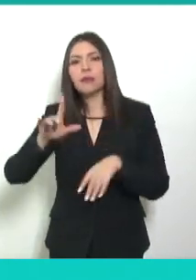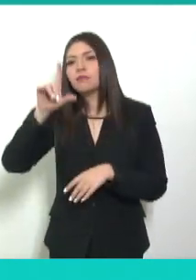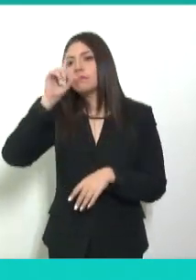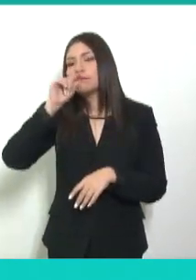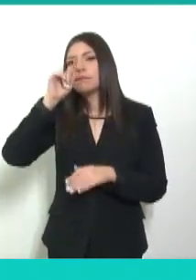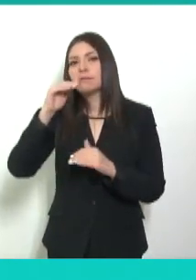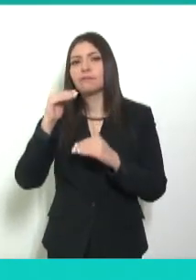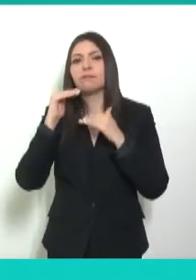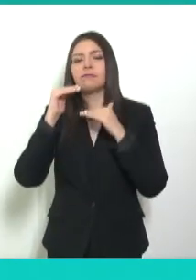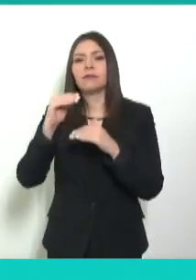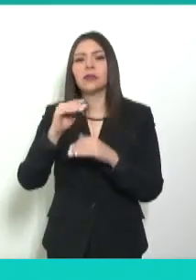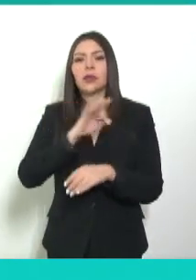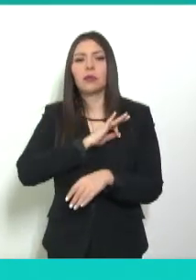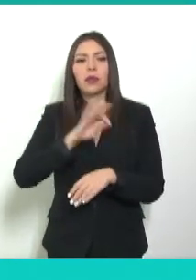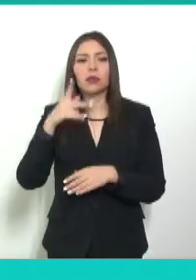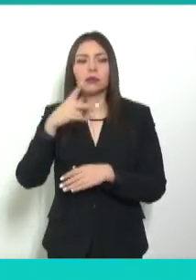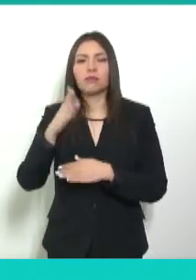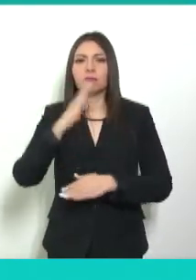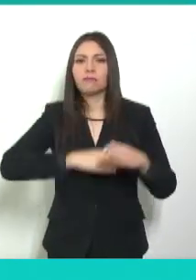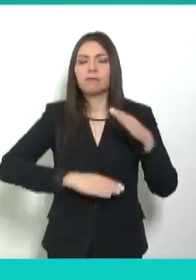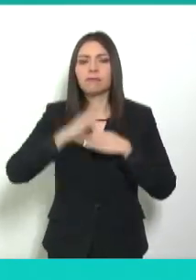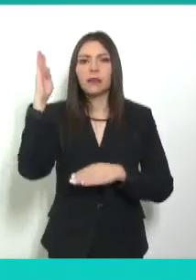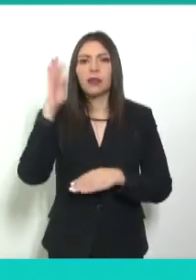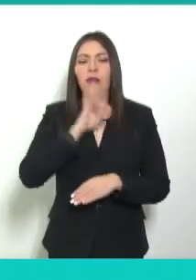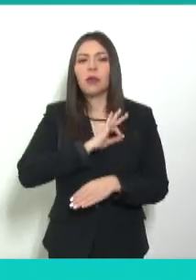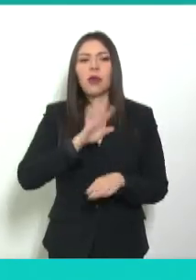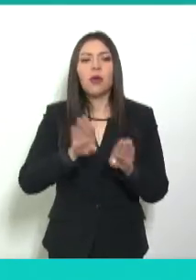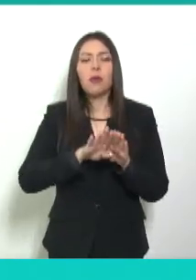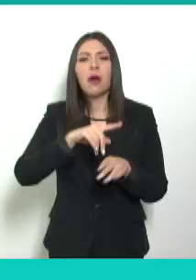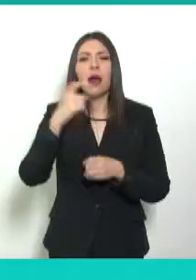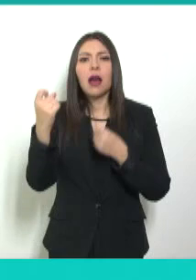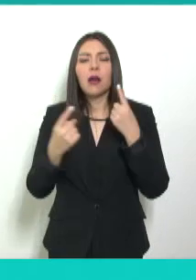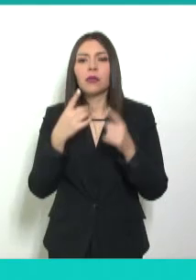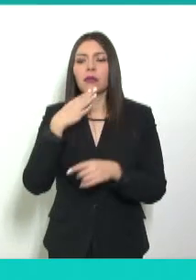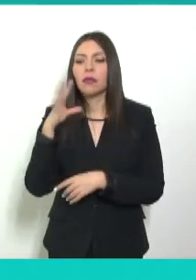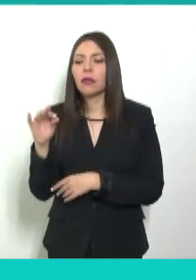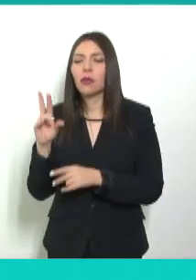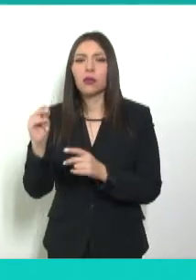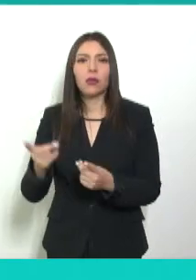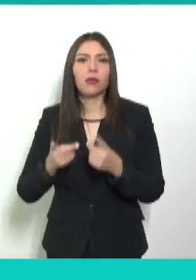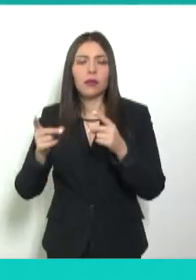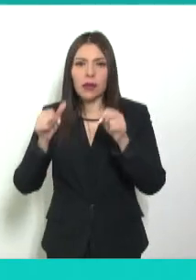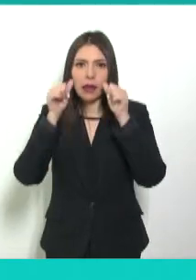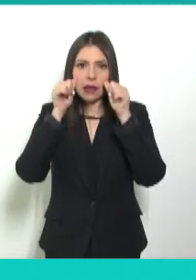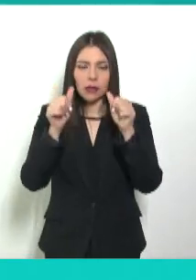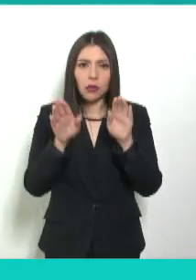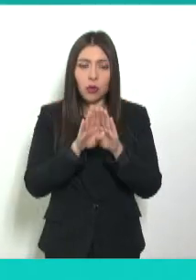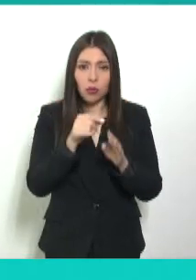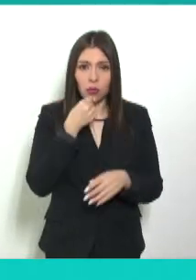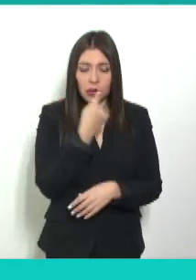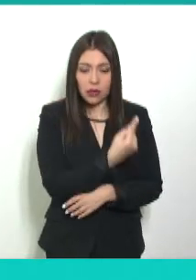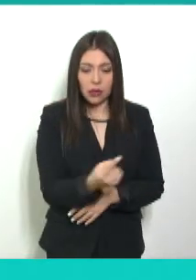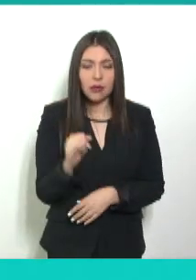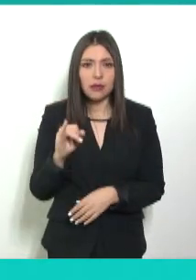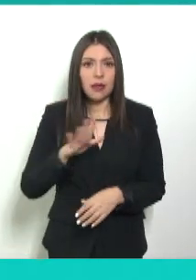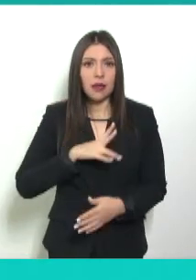desarrollen su máximo potencial y dejan de ser tomados en cuenta como sujetos de derecho.